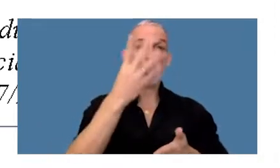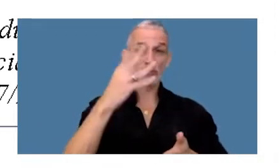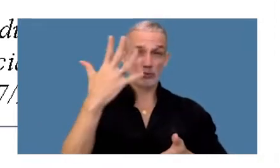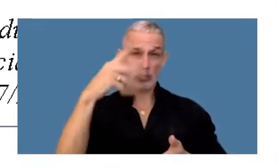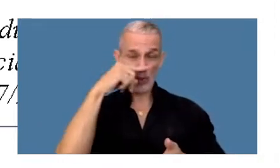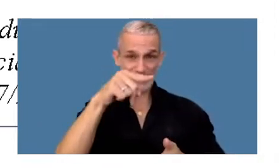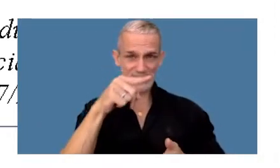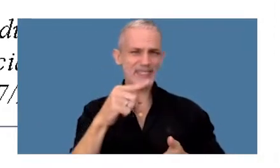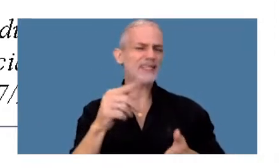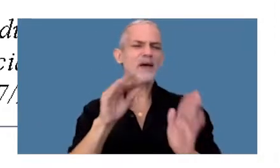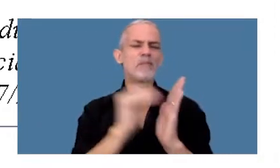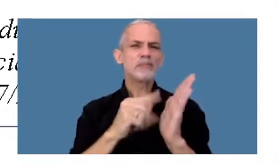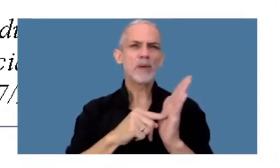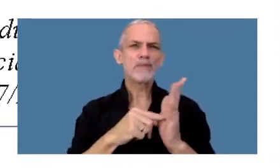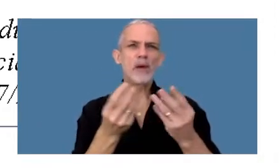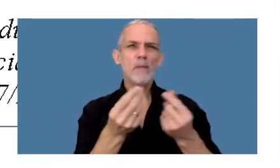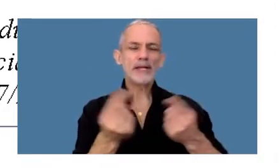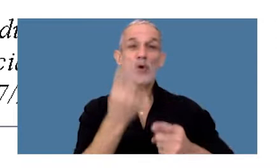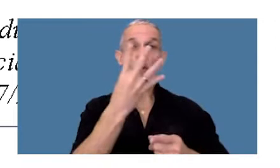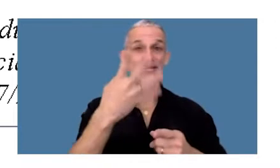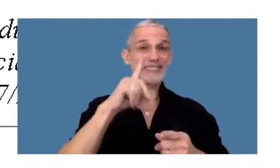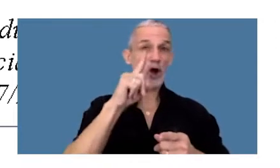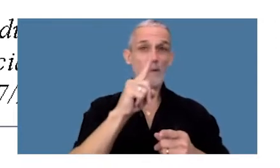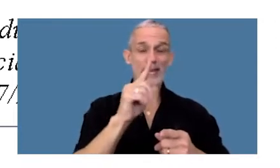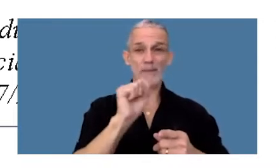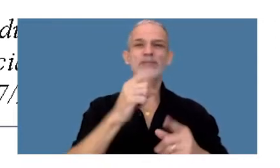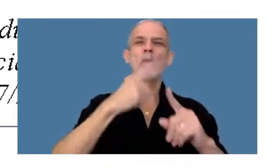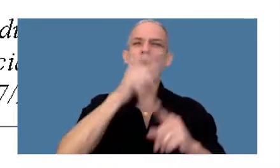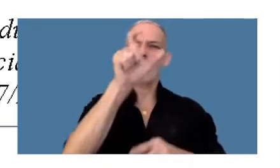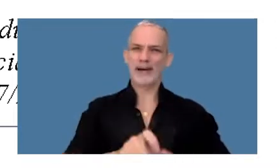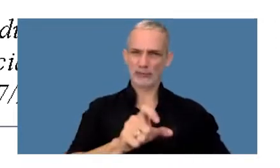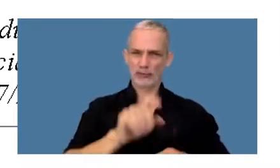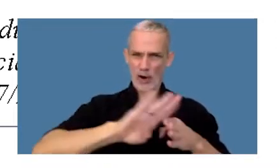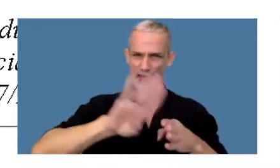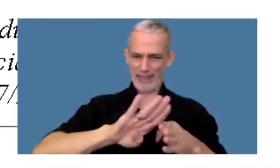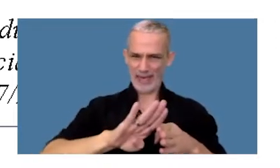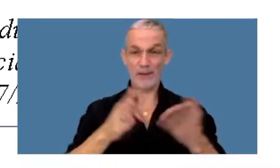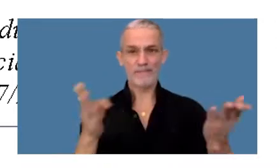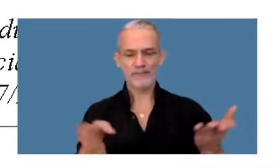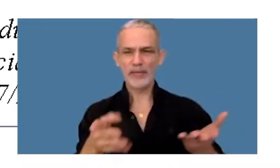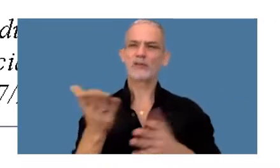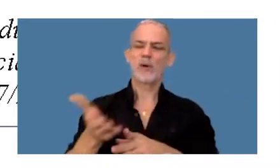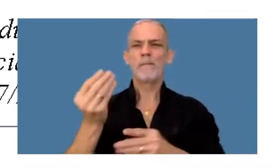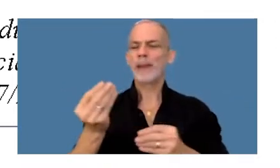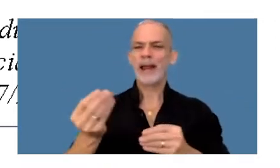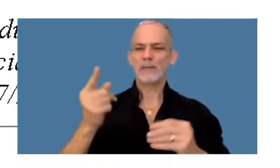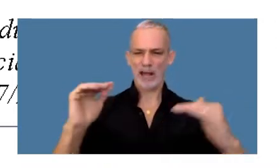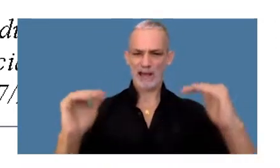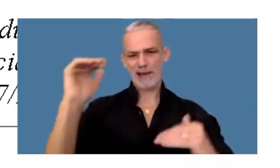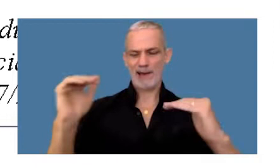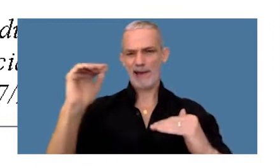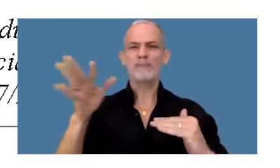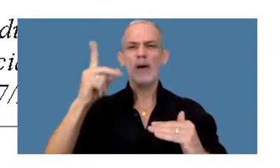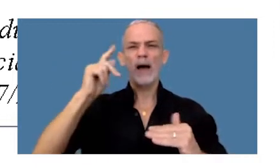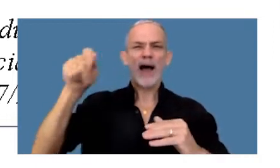establecía un monto de 45 mil pesos por deudor. Esto evita tener que llegar a una